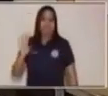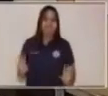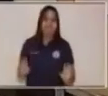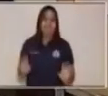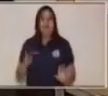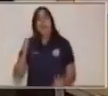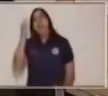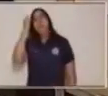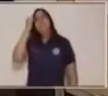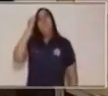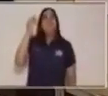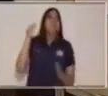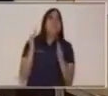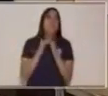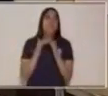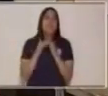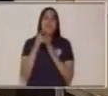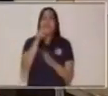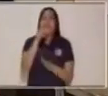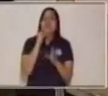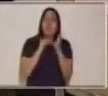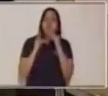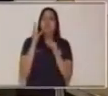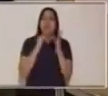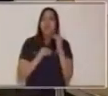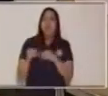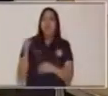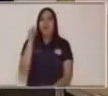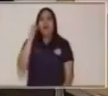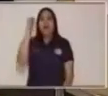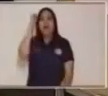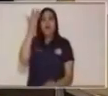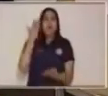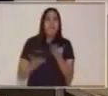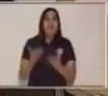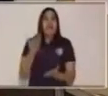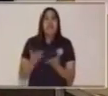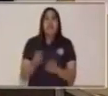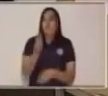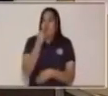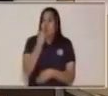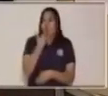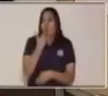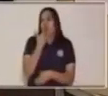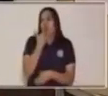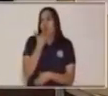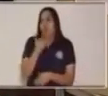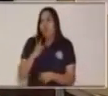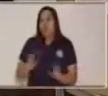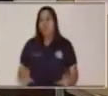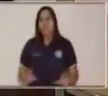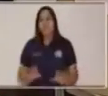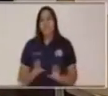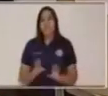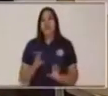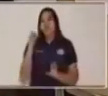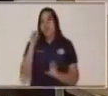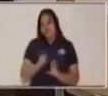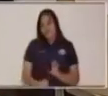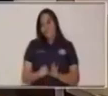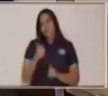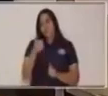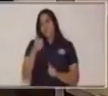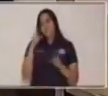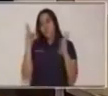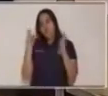casa lo que puedes hablar con un adulto. Puedes hablar de tu comida favorita. Este es un muy buen tema de conversación.